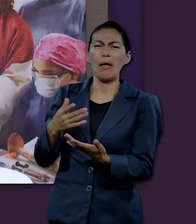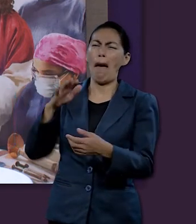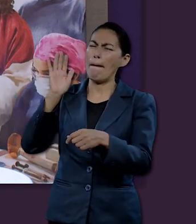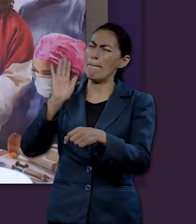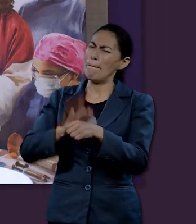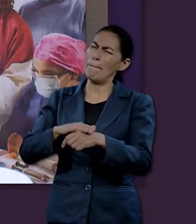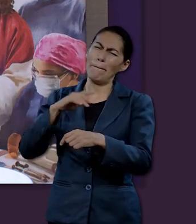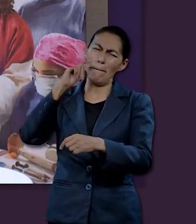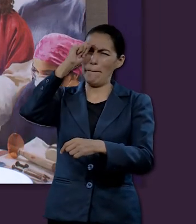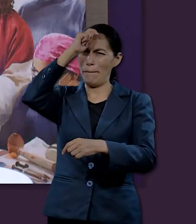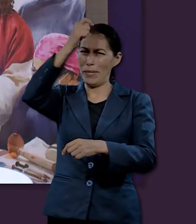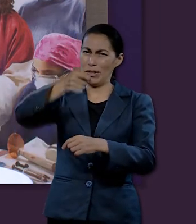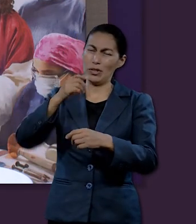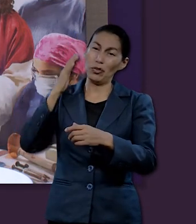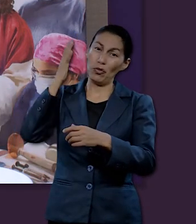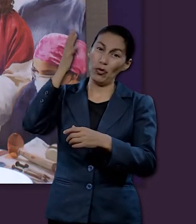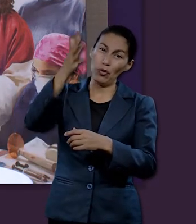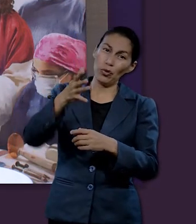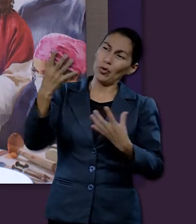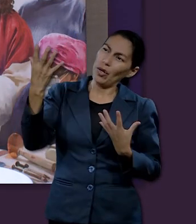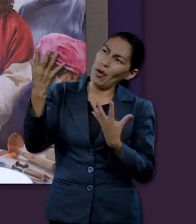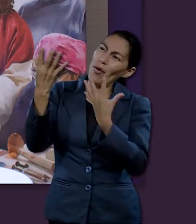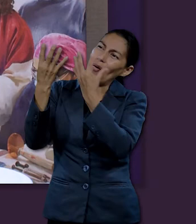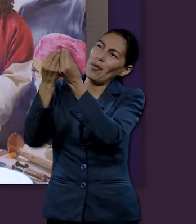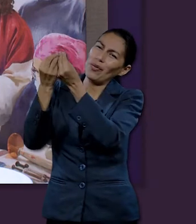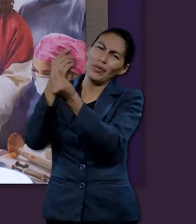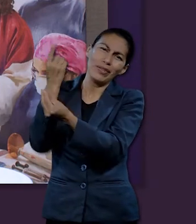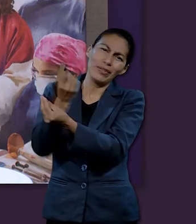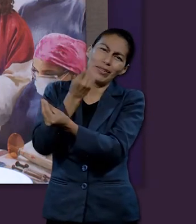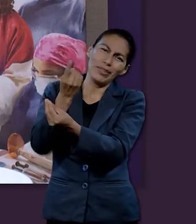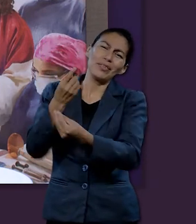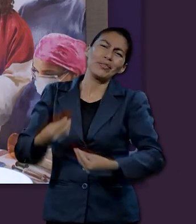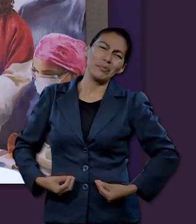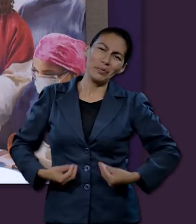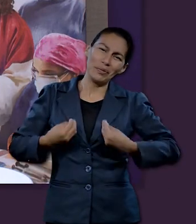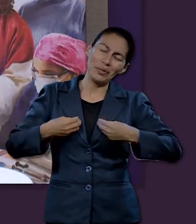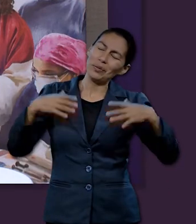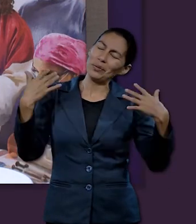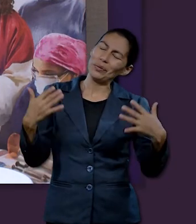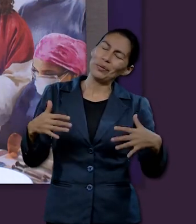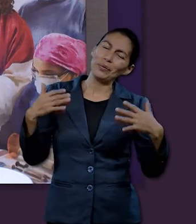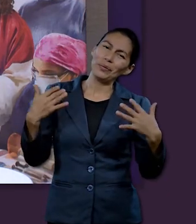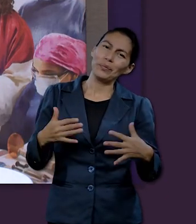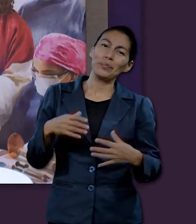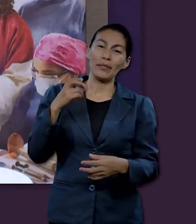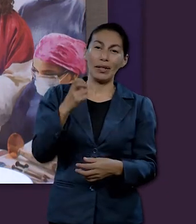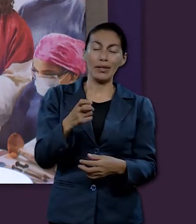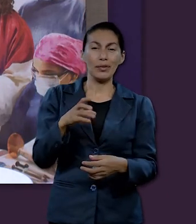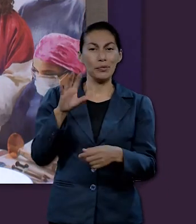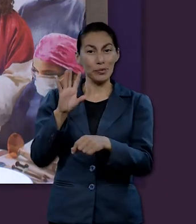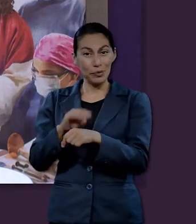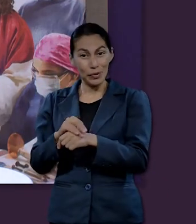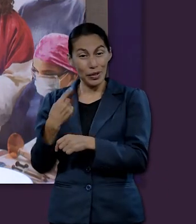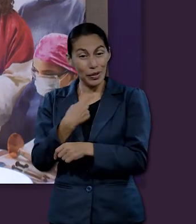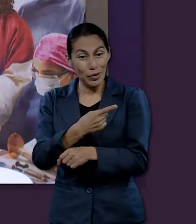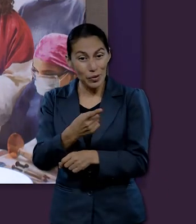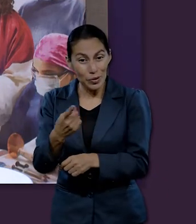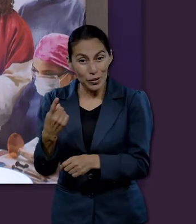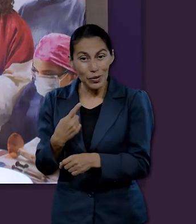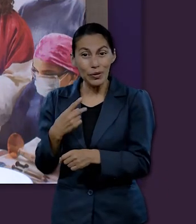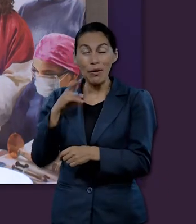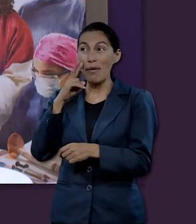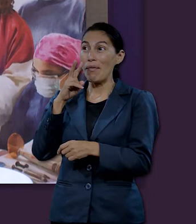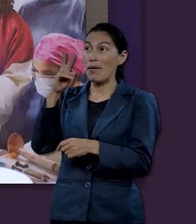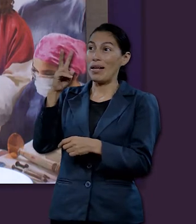la eternidad. Así que esta perspectiva nos permite ver a alguien que usará todo lo que está a alcance por